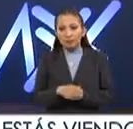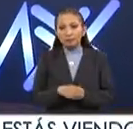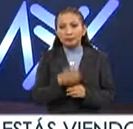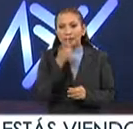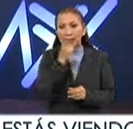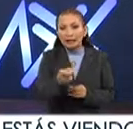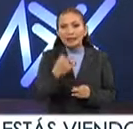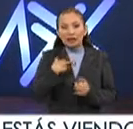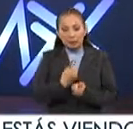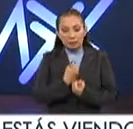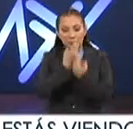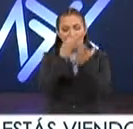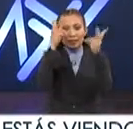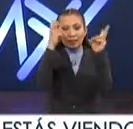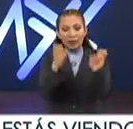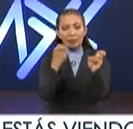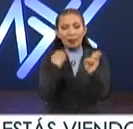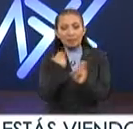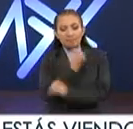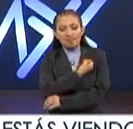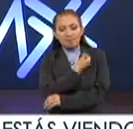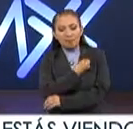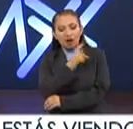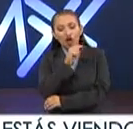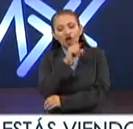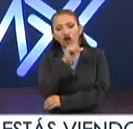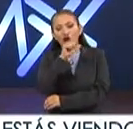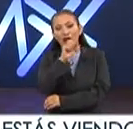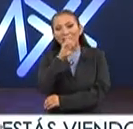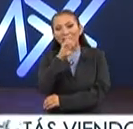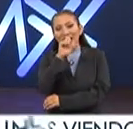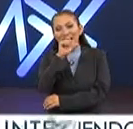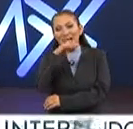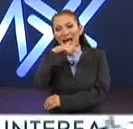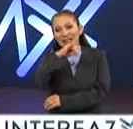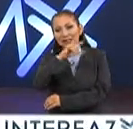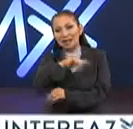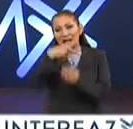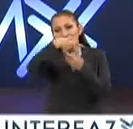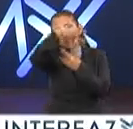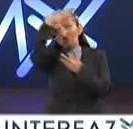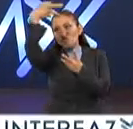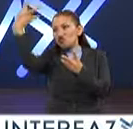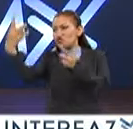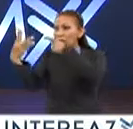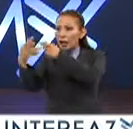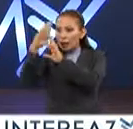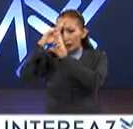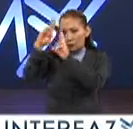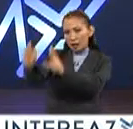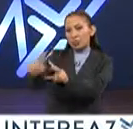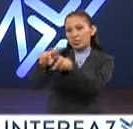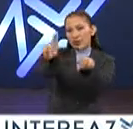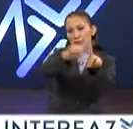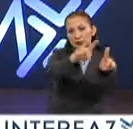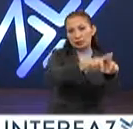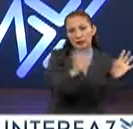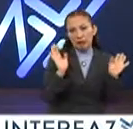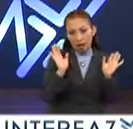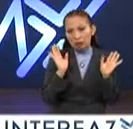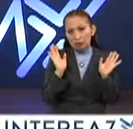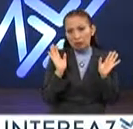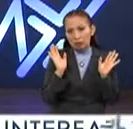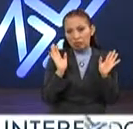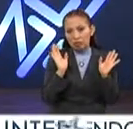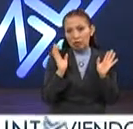Aquí dice, se expresa el tema de tolerancia, se marca en el dibujo una bandera con el arcoíris señalando el respeto a la diversidad, ¿no? Esto